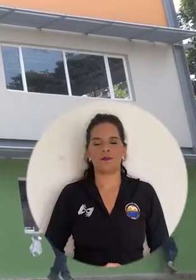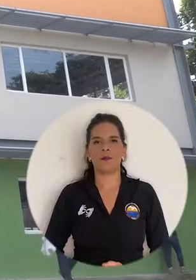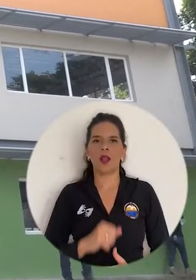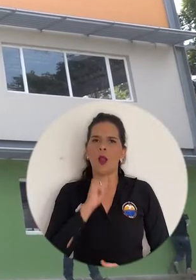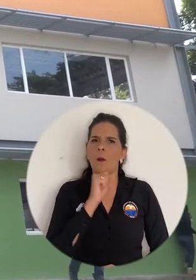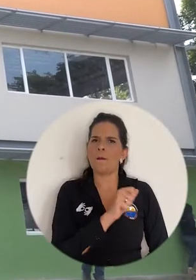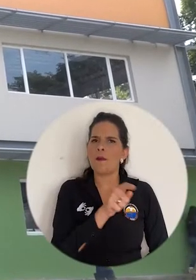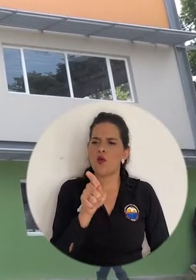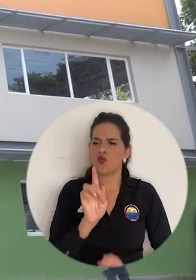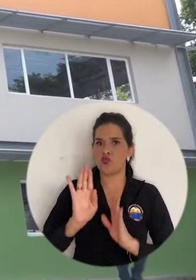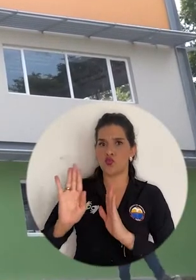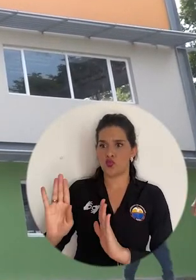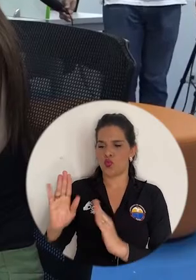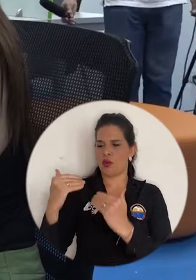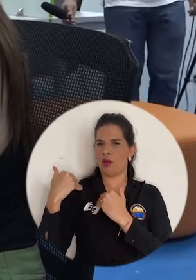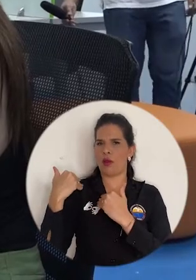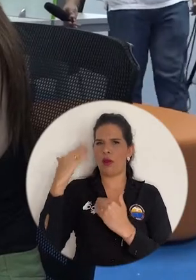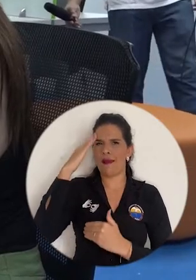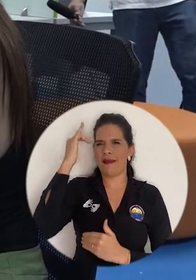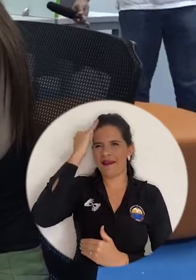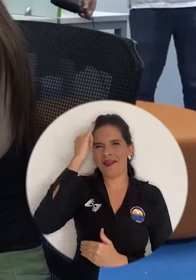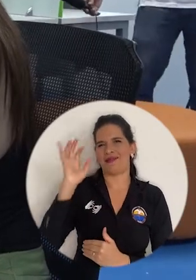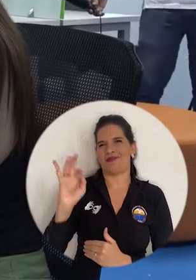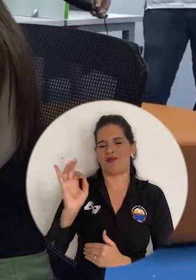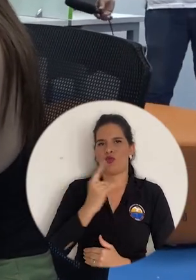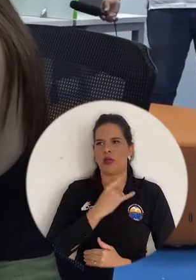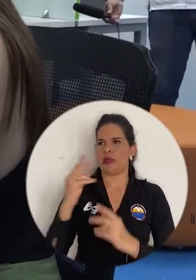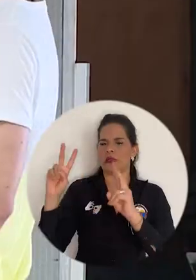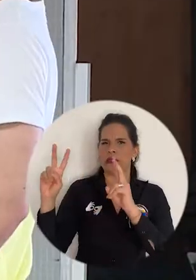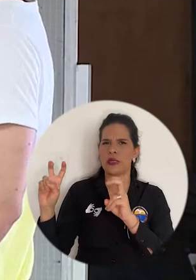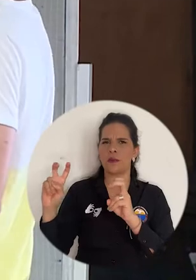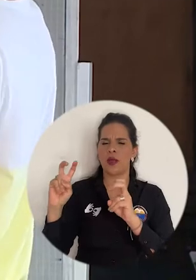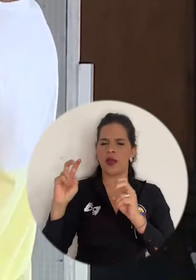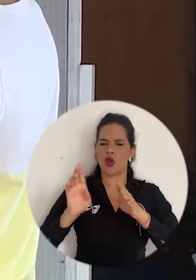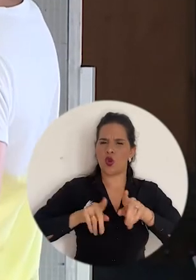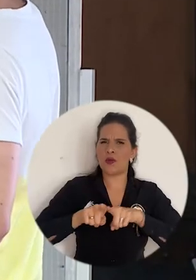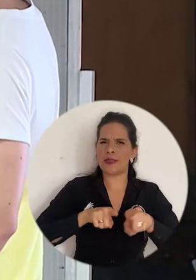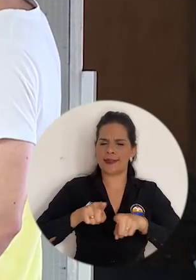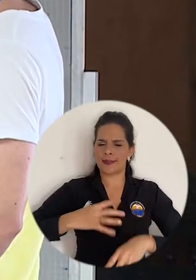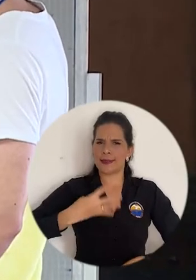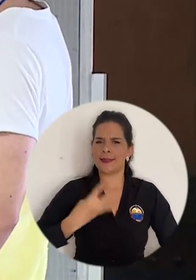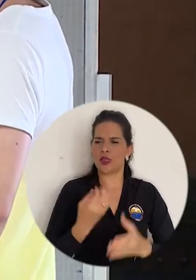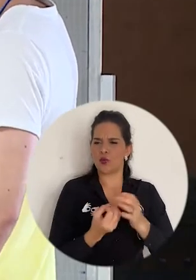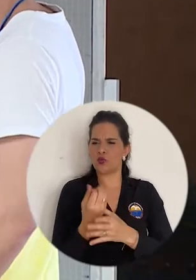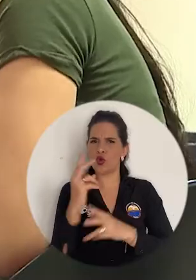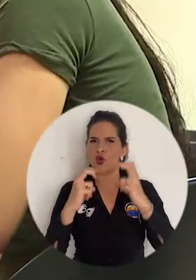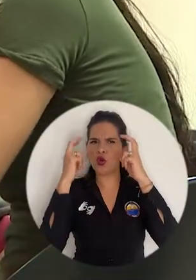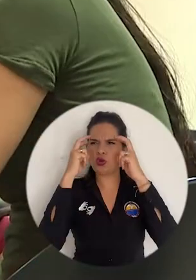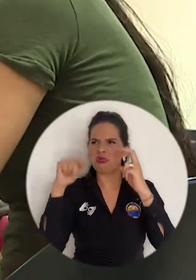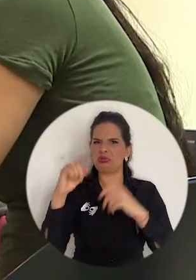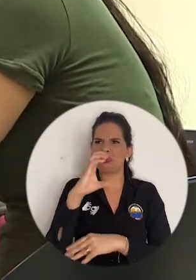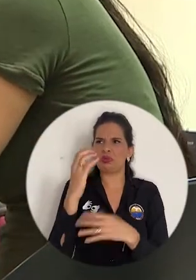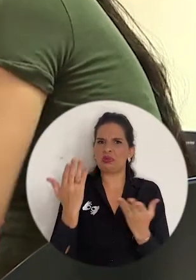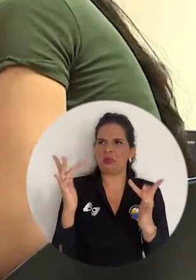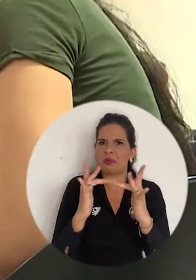¿Cuál es el papel que tiene la Academia frente a la competitividad, productividad y el conocimiento en Colombia? Para dar respuesta a este